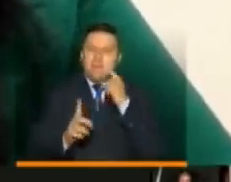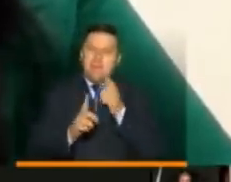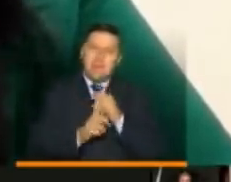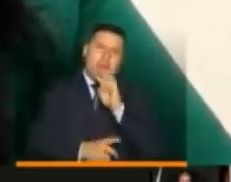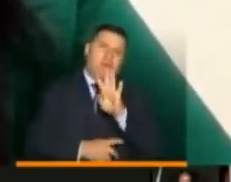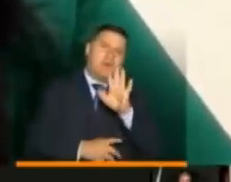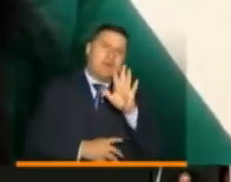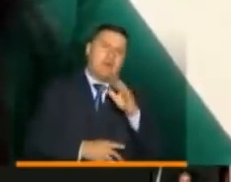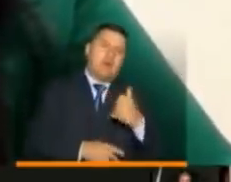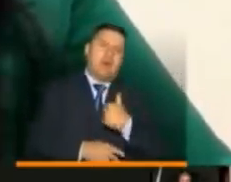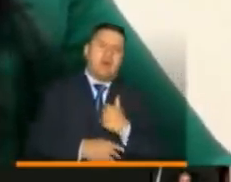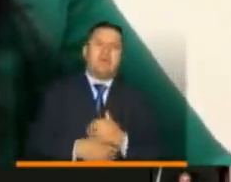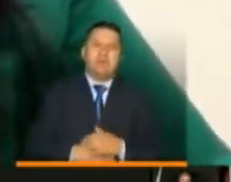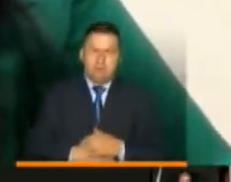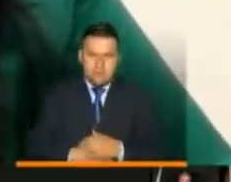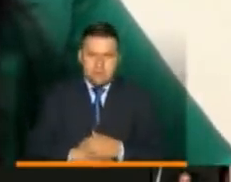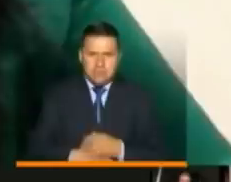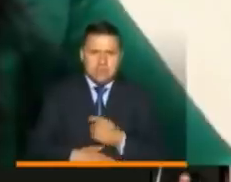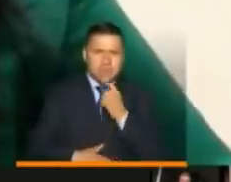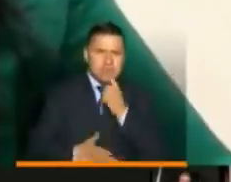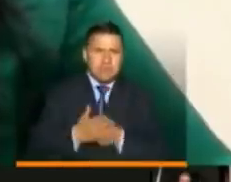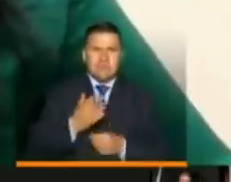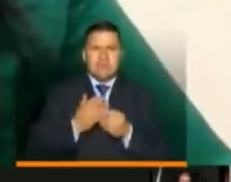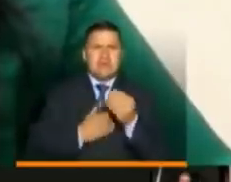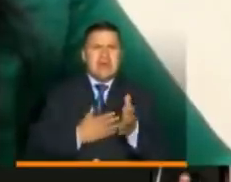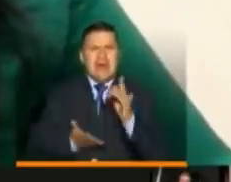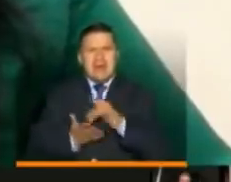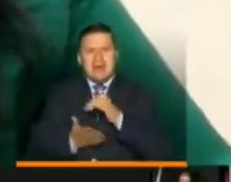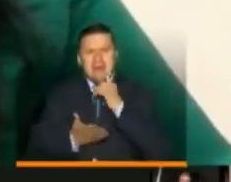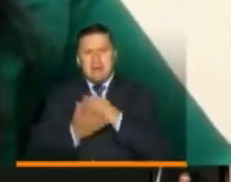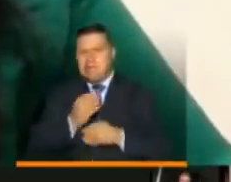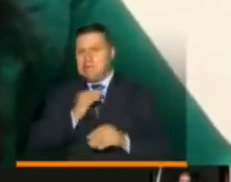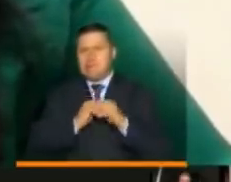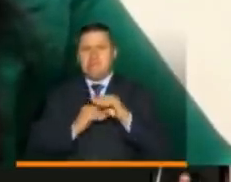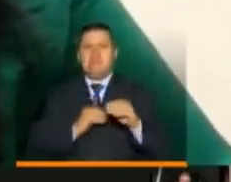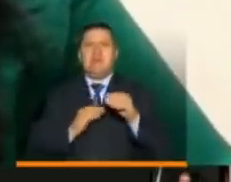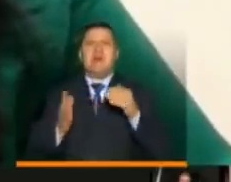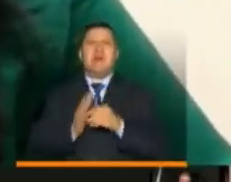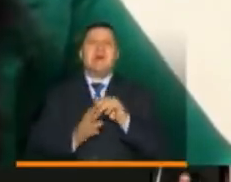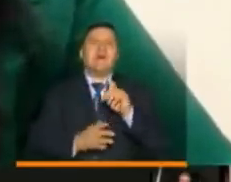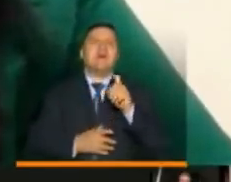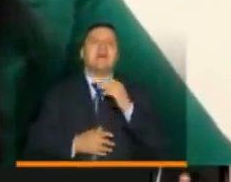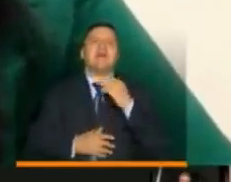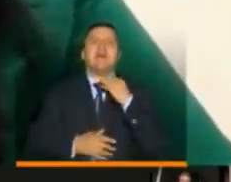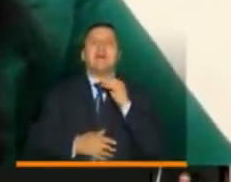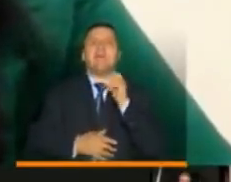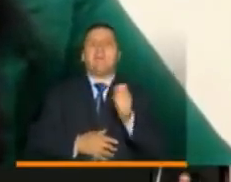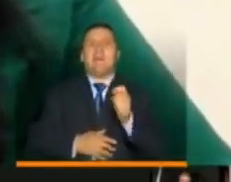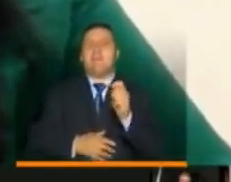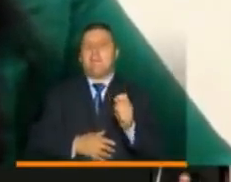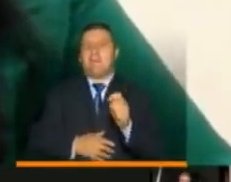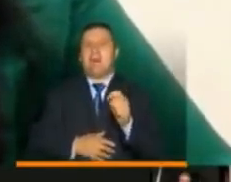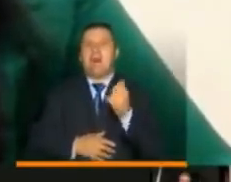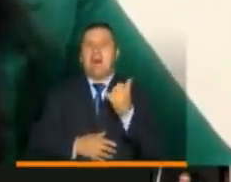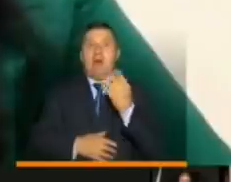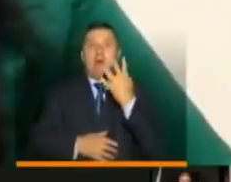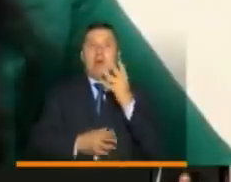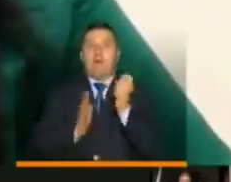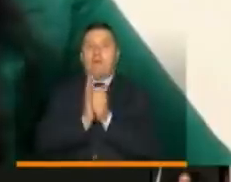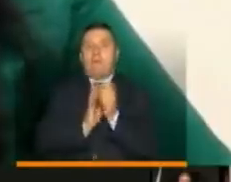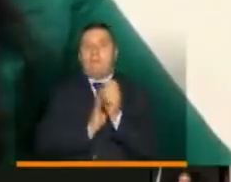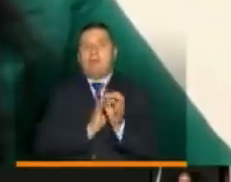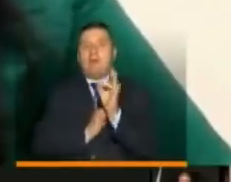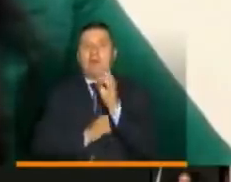45 jóvenes. Devolución de IVA, estamos dispersándolo hasta el 16 de noviembre. Vamos en el cuarto giro